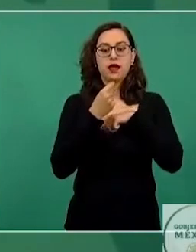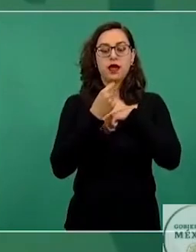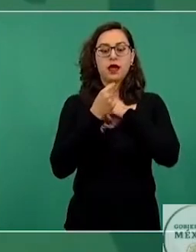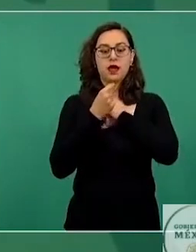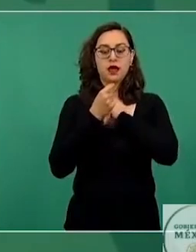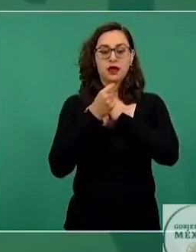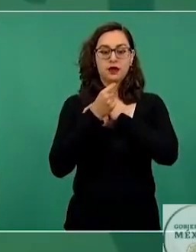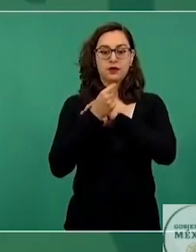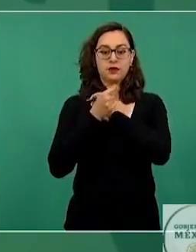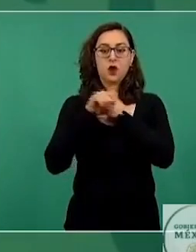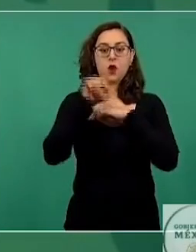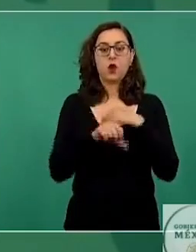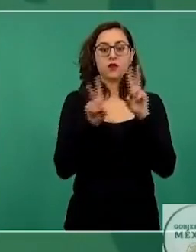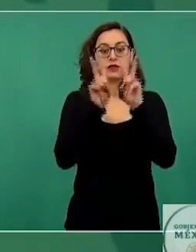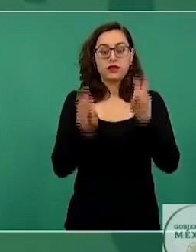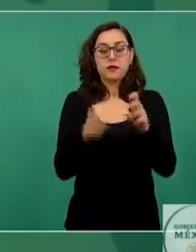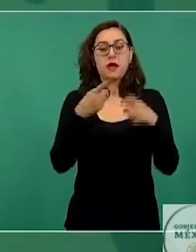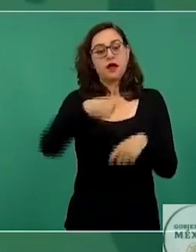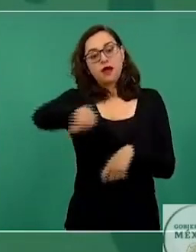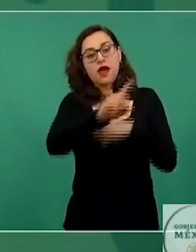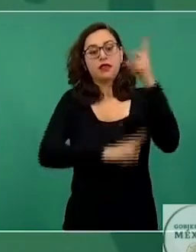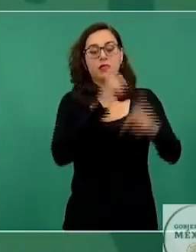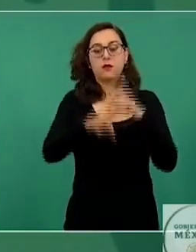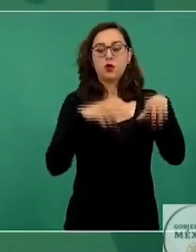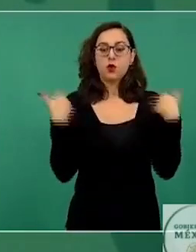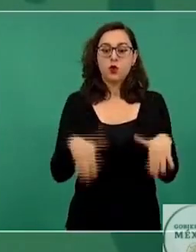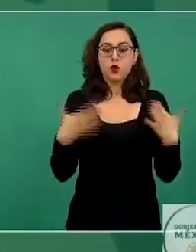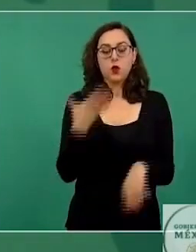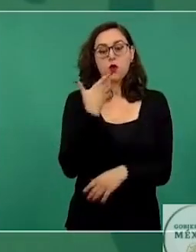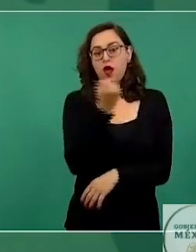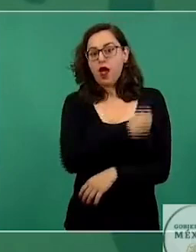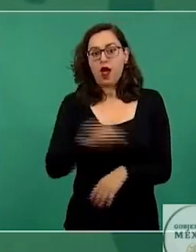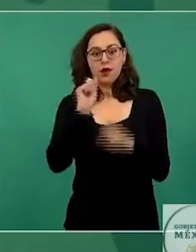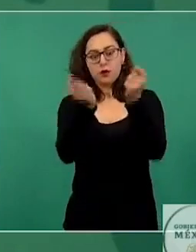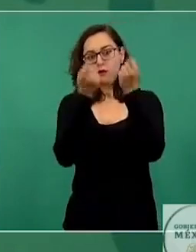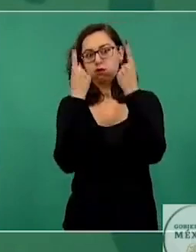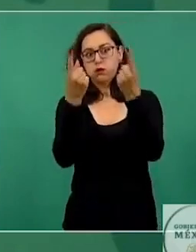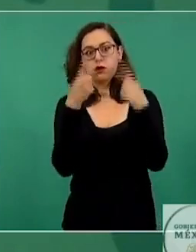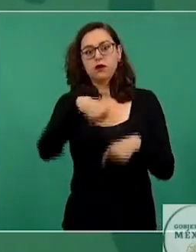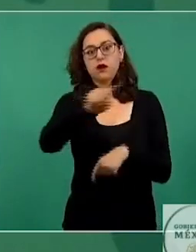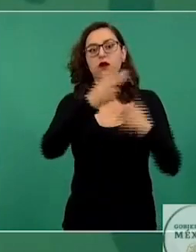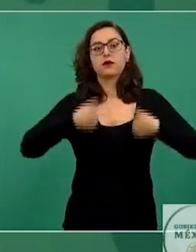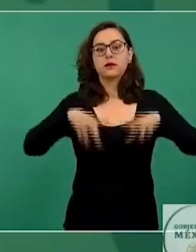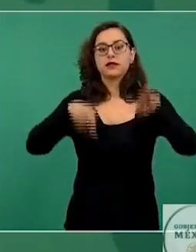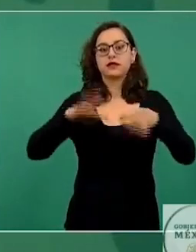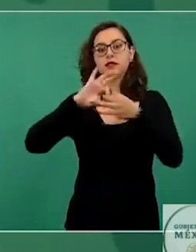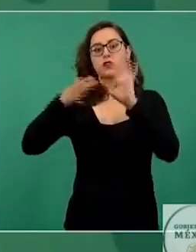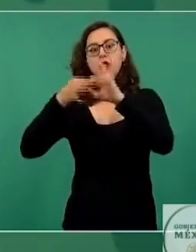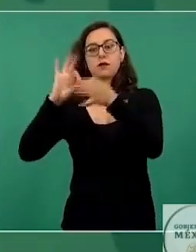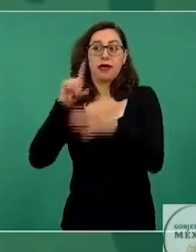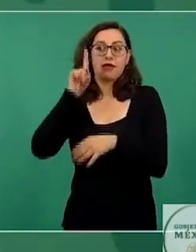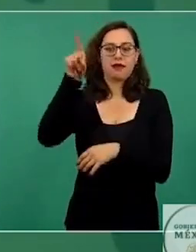destacados, quienes nos representaron en Tokio y obtuvieron